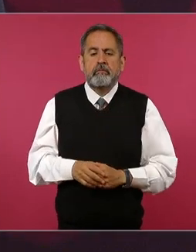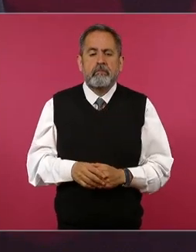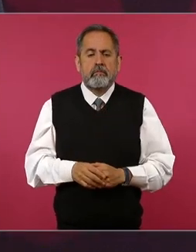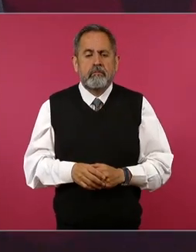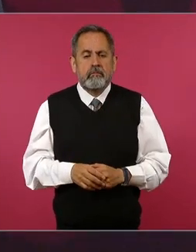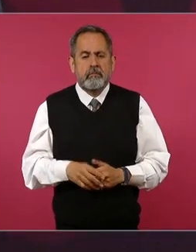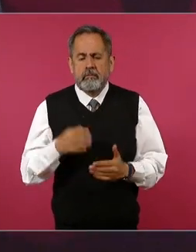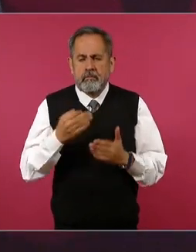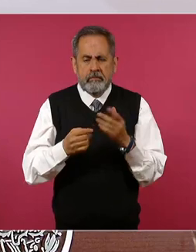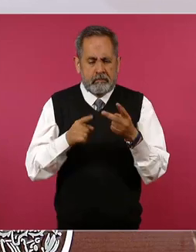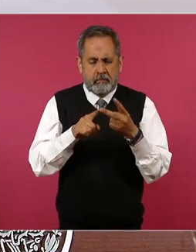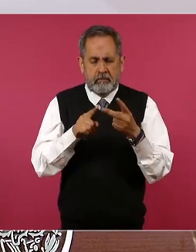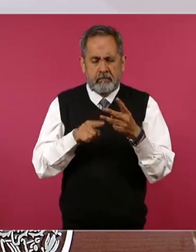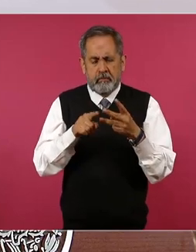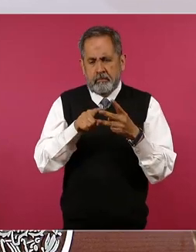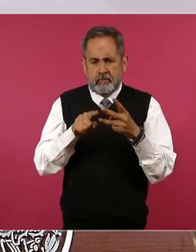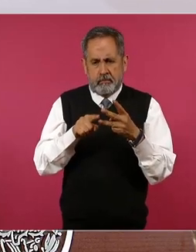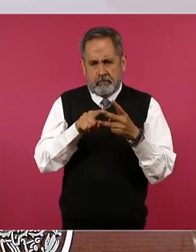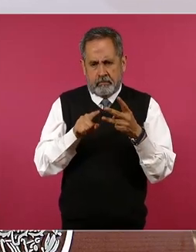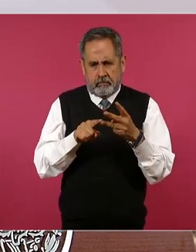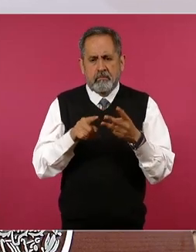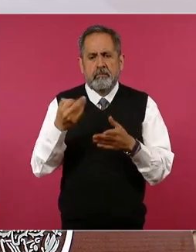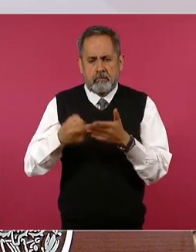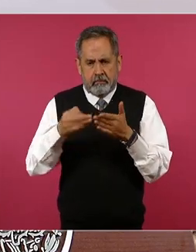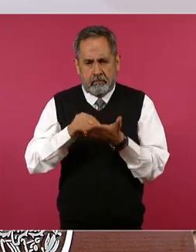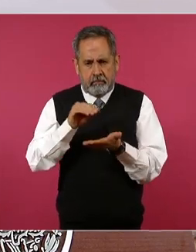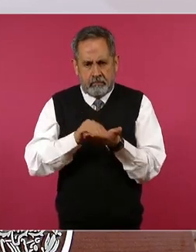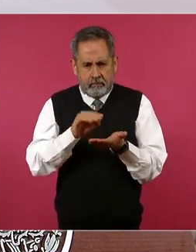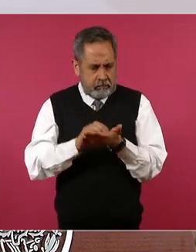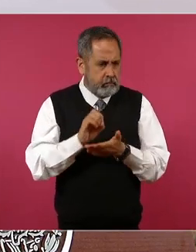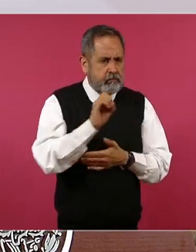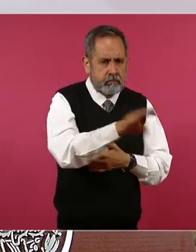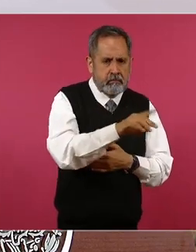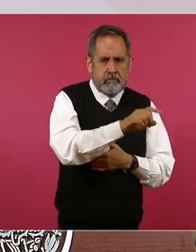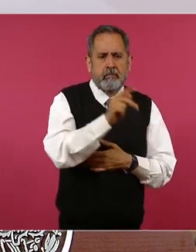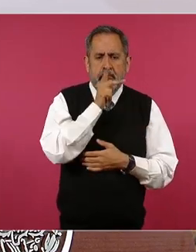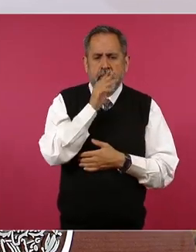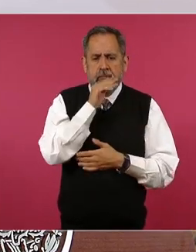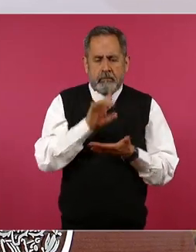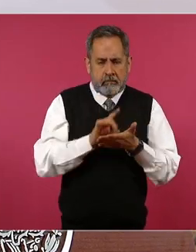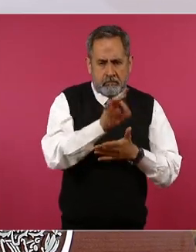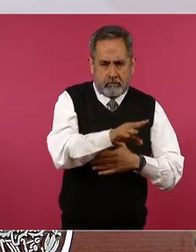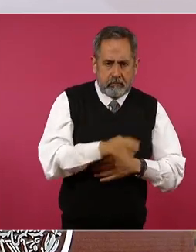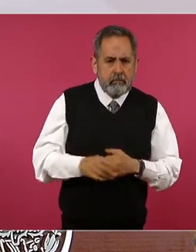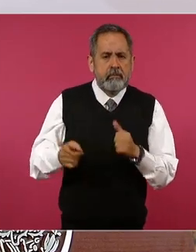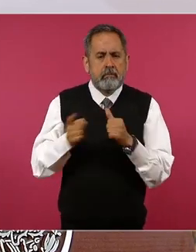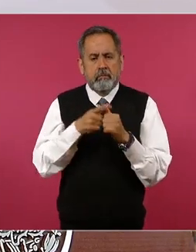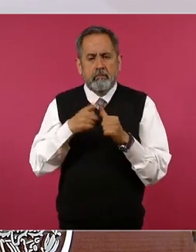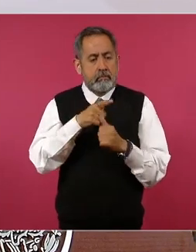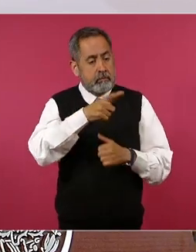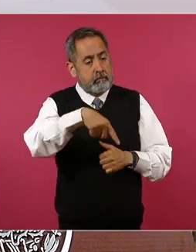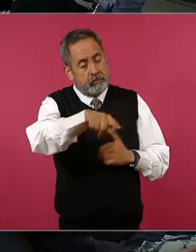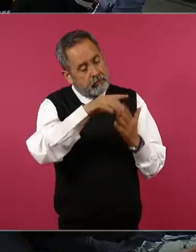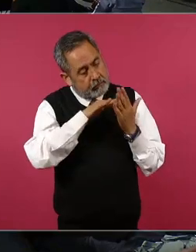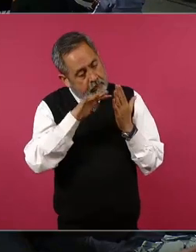uno o dos más para los padres entonces quiero que primero ellos